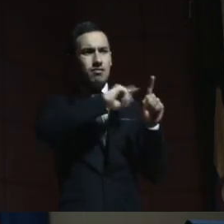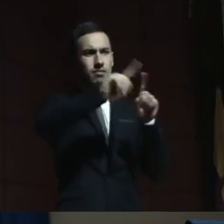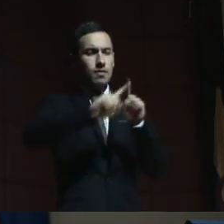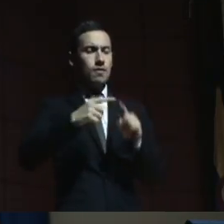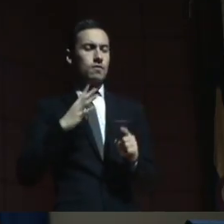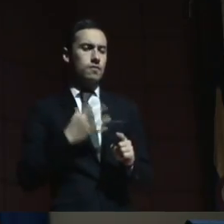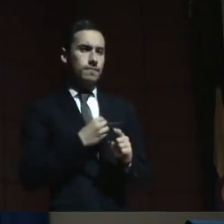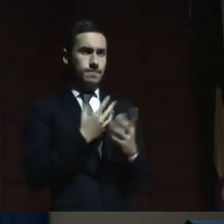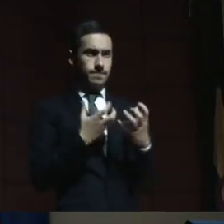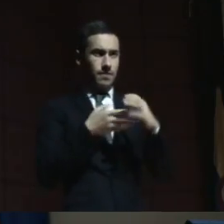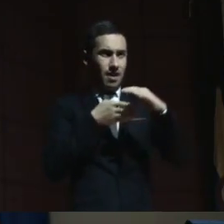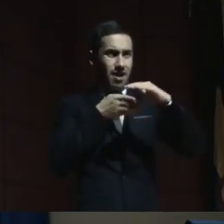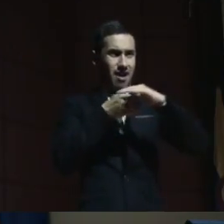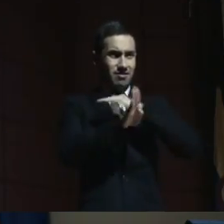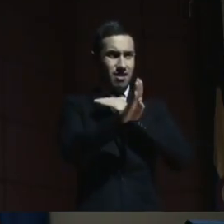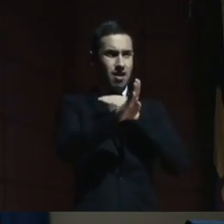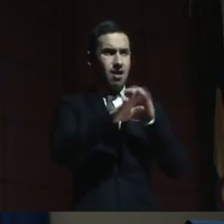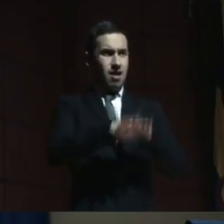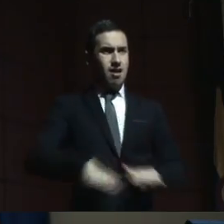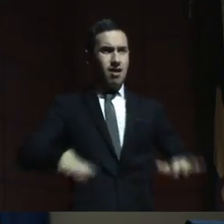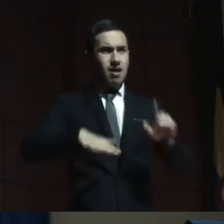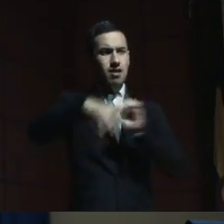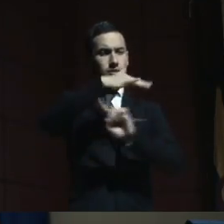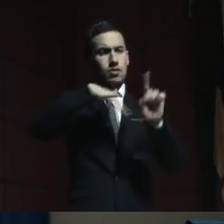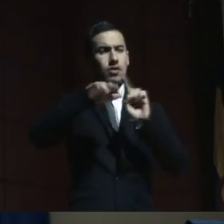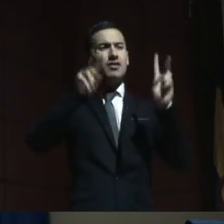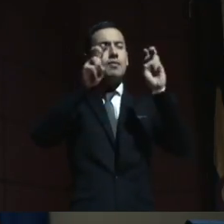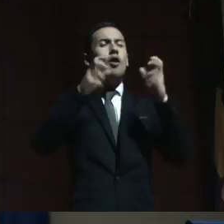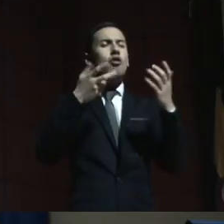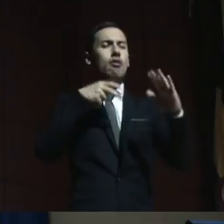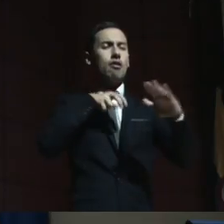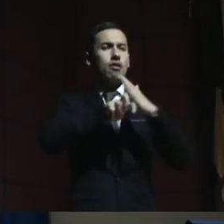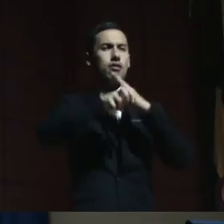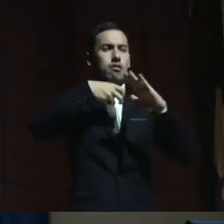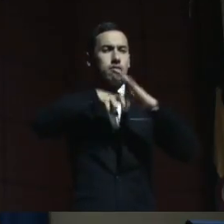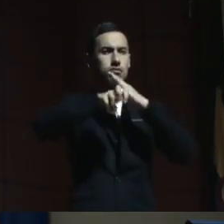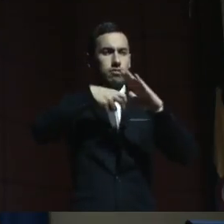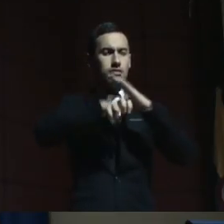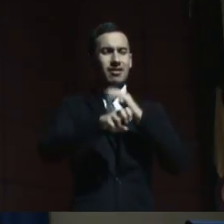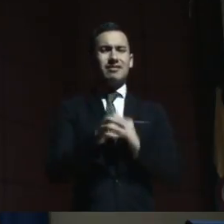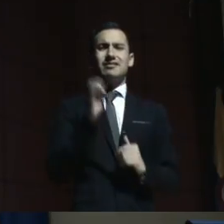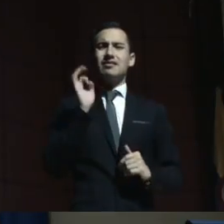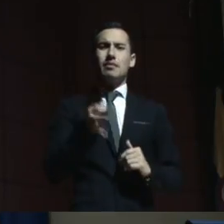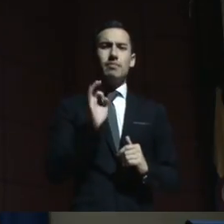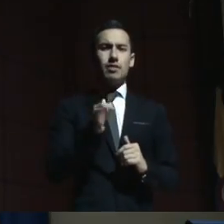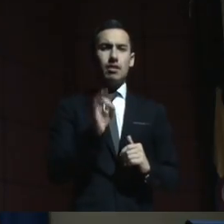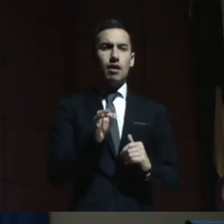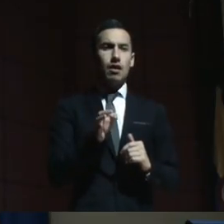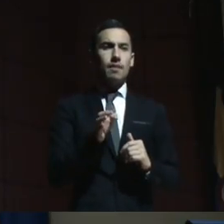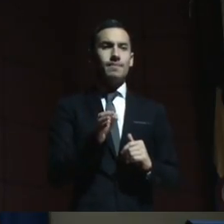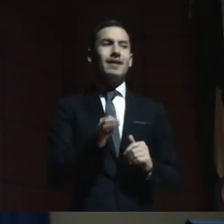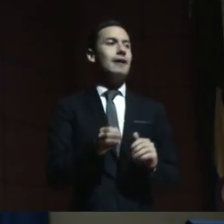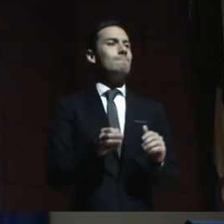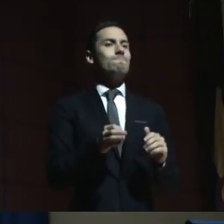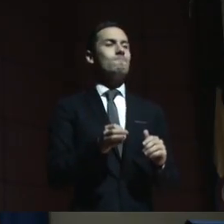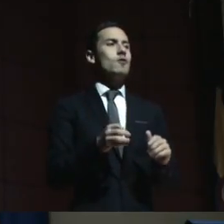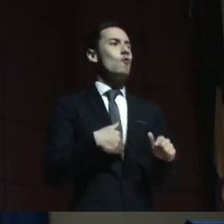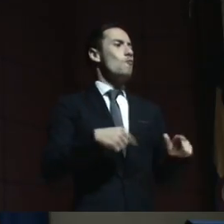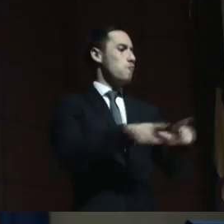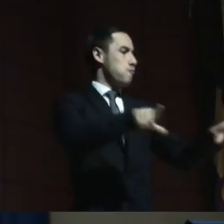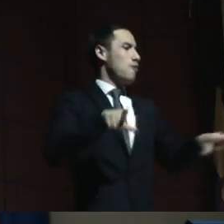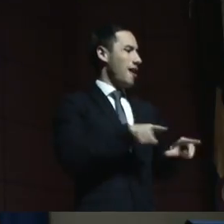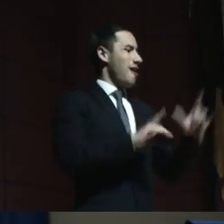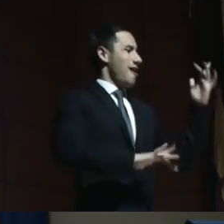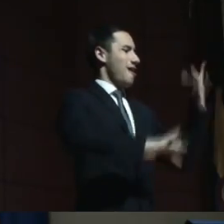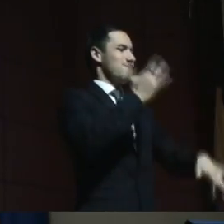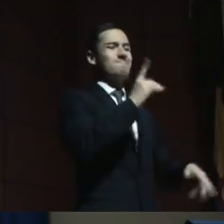queremos acceder a un entorno desde los jardines infantiles, siempre ha sido, este no es el lugar para su